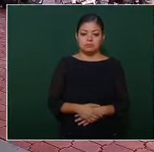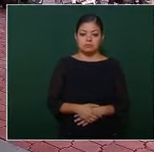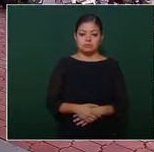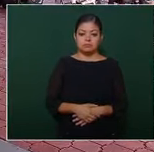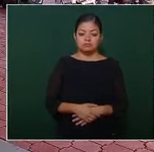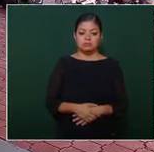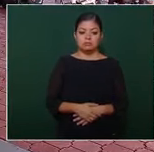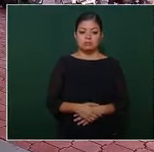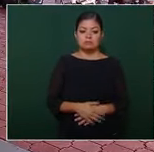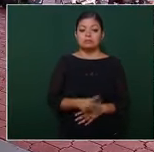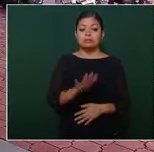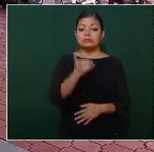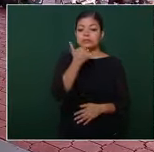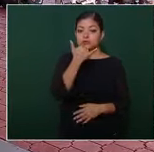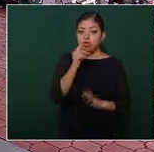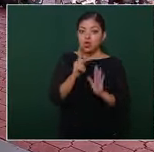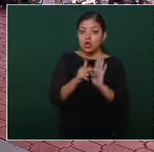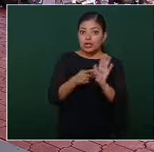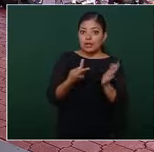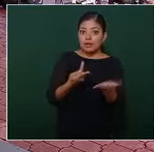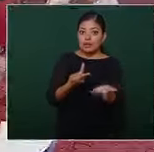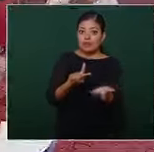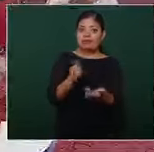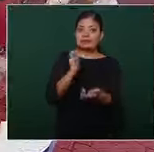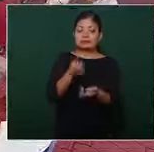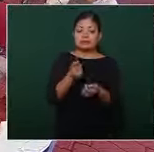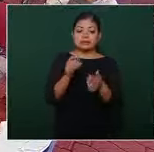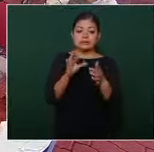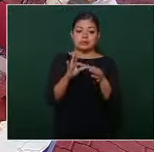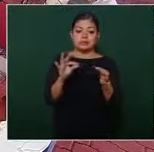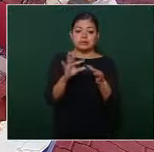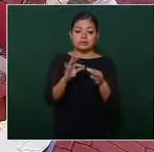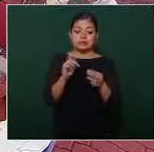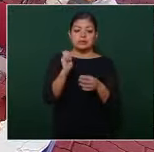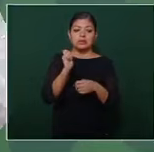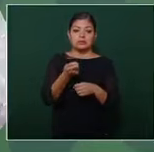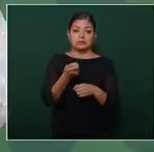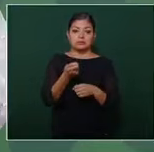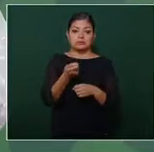es que vuelvo a lo mismo estamos hablando de un acto brutal